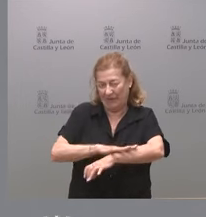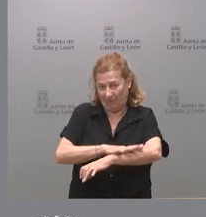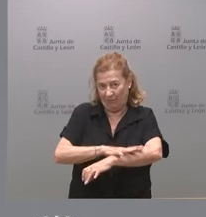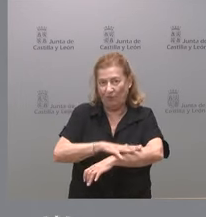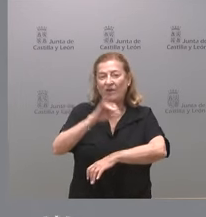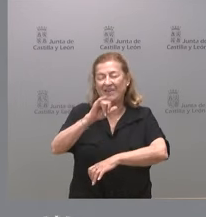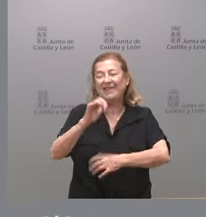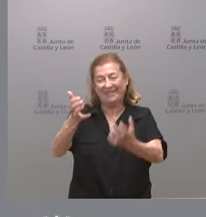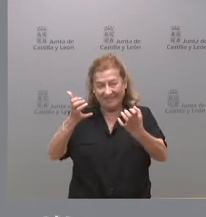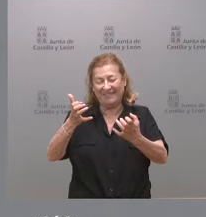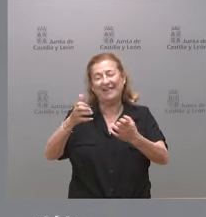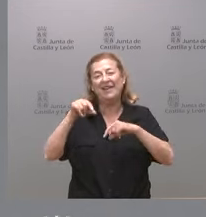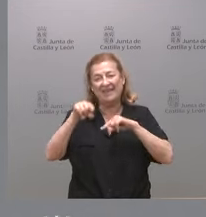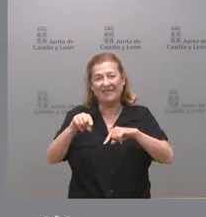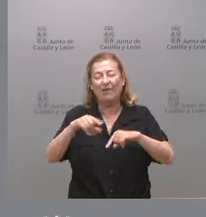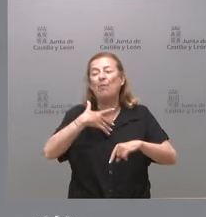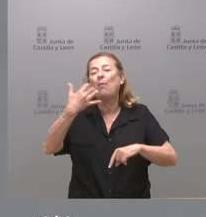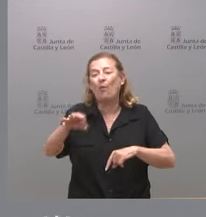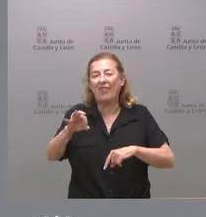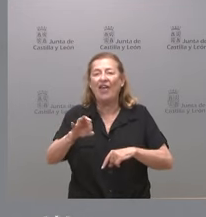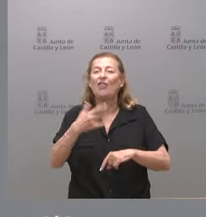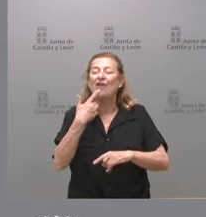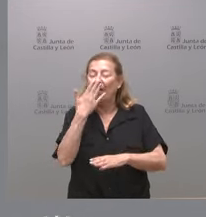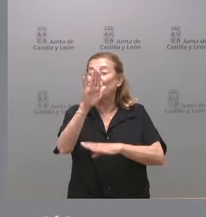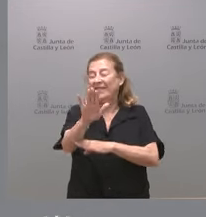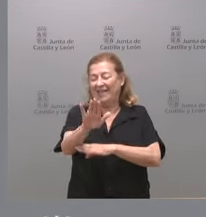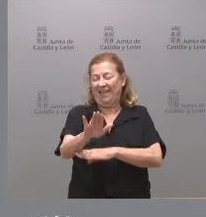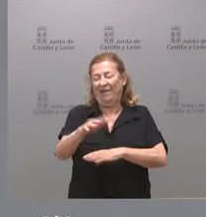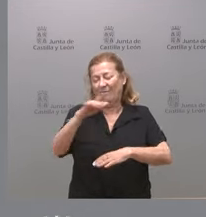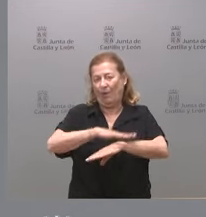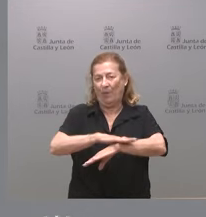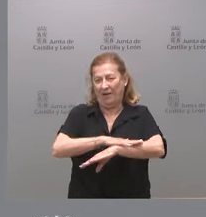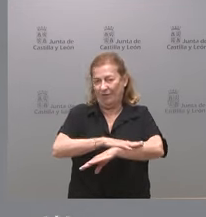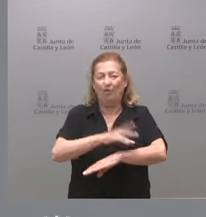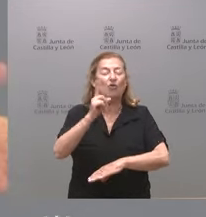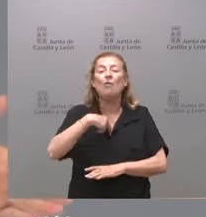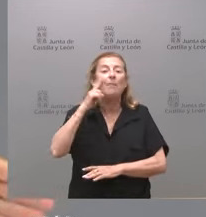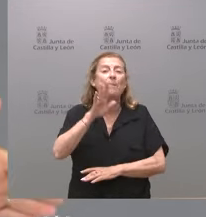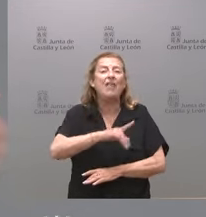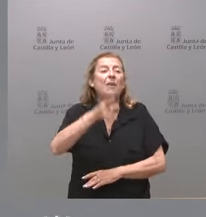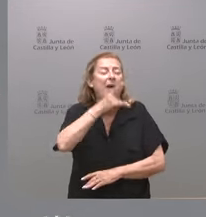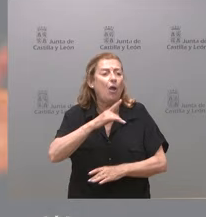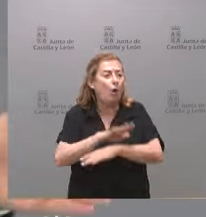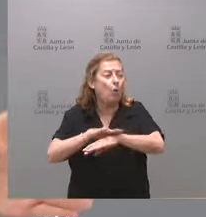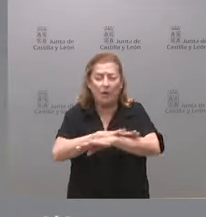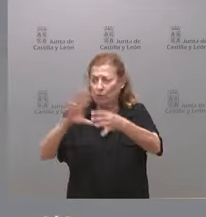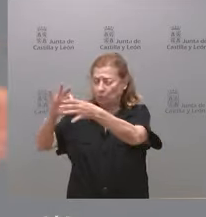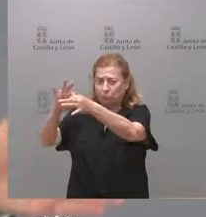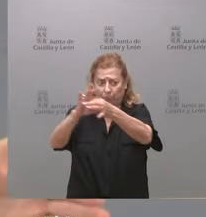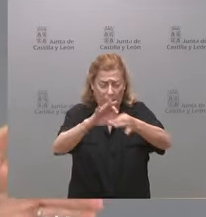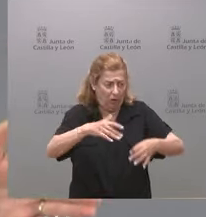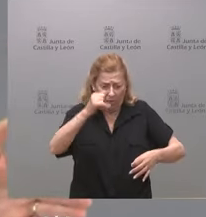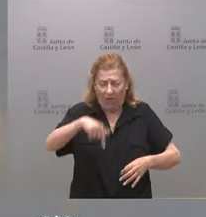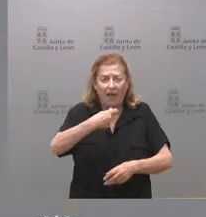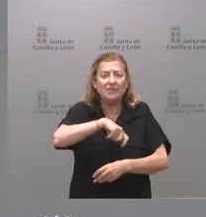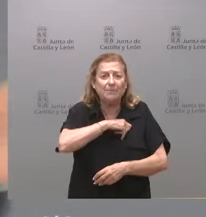y obtener esa posibilidad de estar al frente de ese gobierno no me parece mal los gobiernos de coalición los ha habido en España y los ha